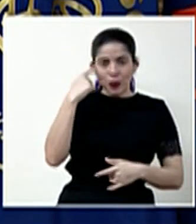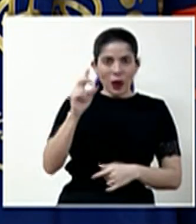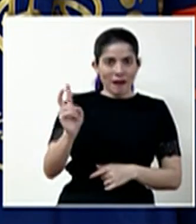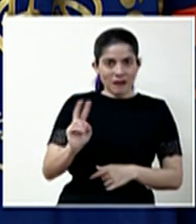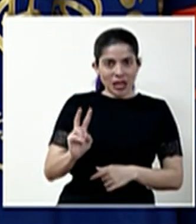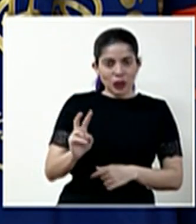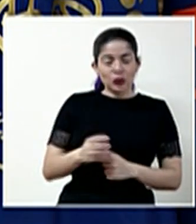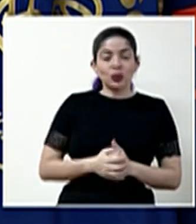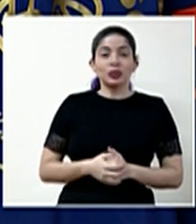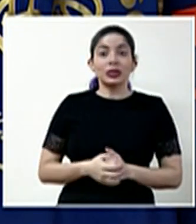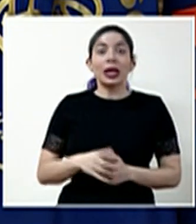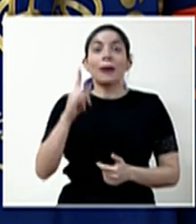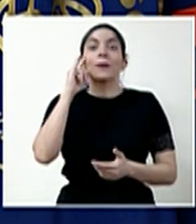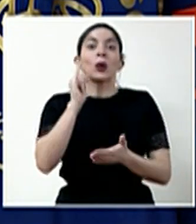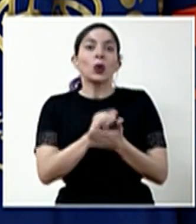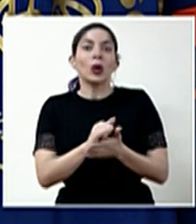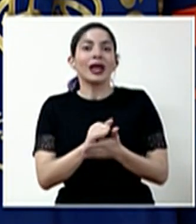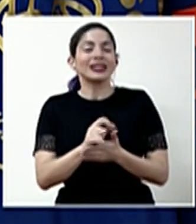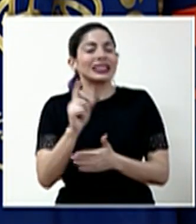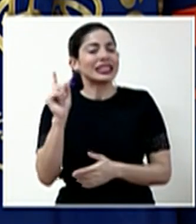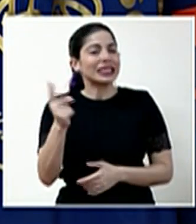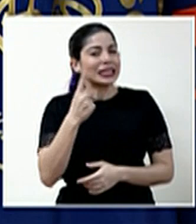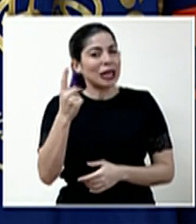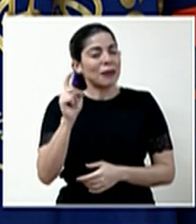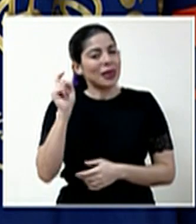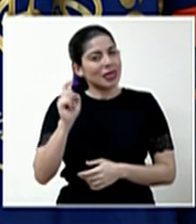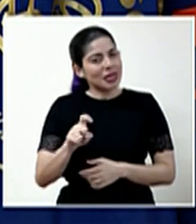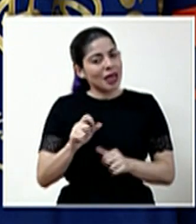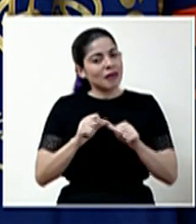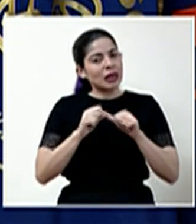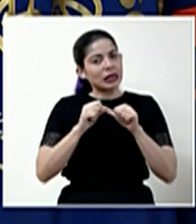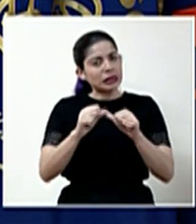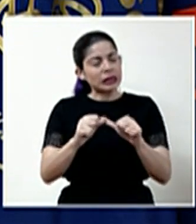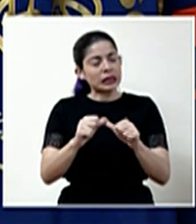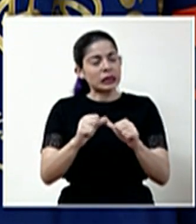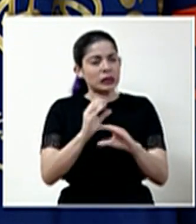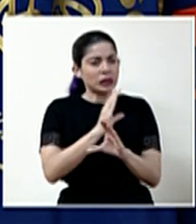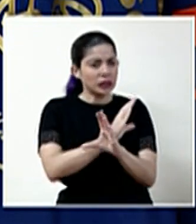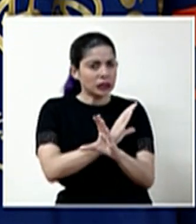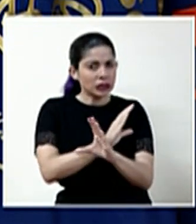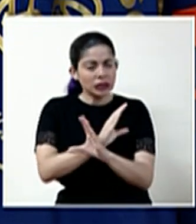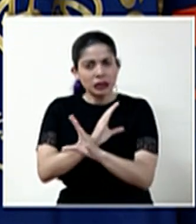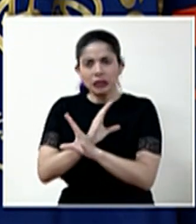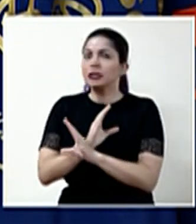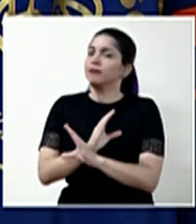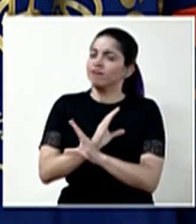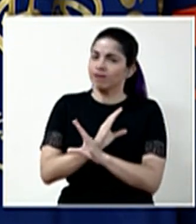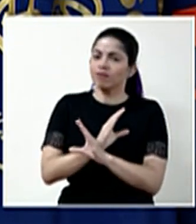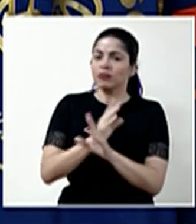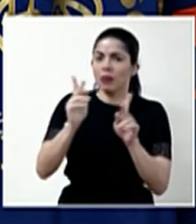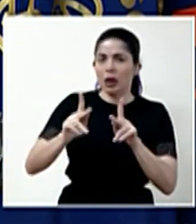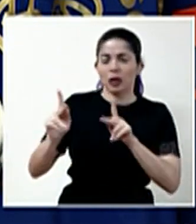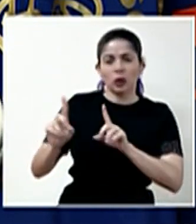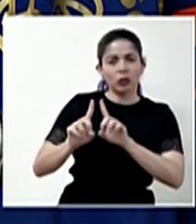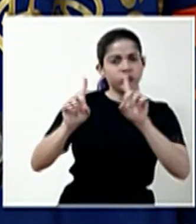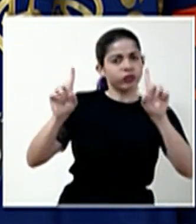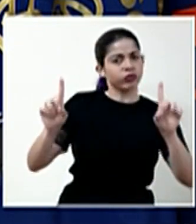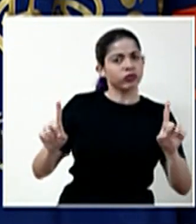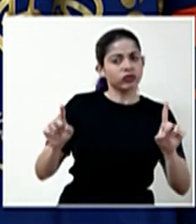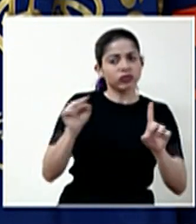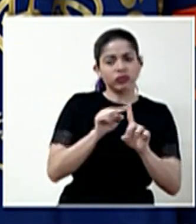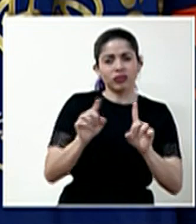virus y por lo tanto hay que siempre mantener la guardia en alto del distanciamiento social, ese